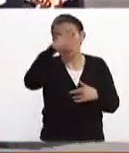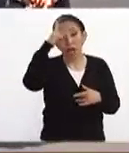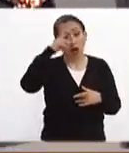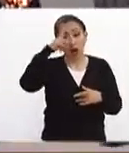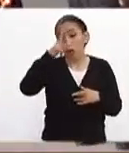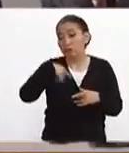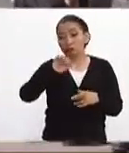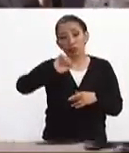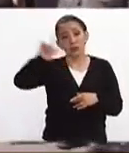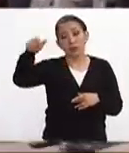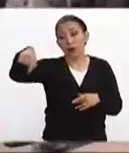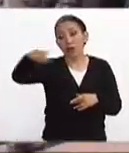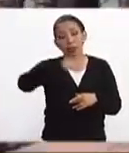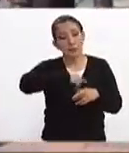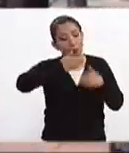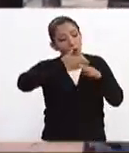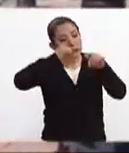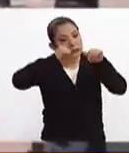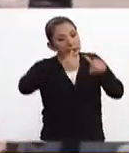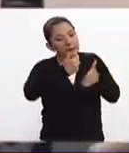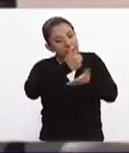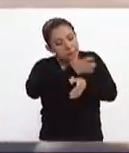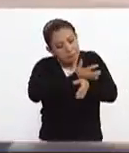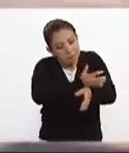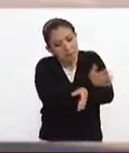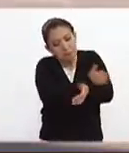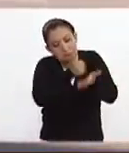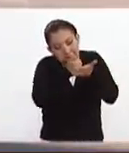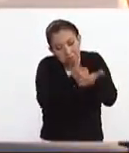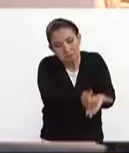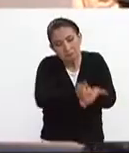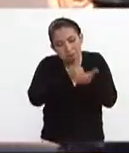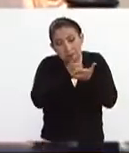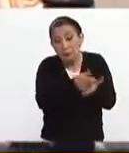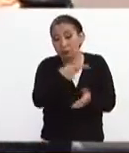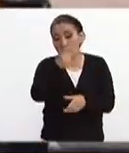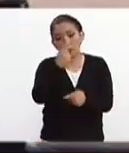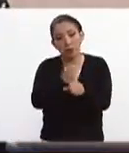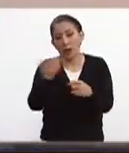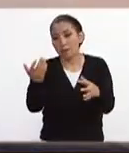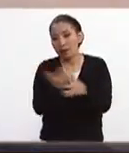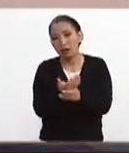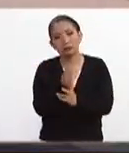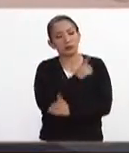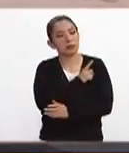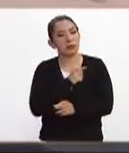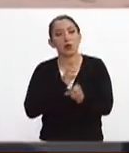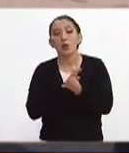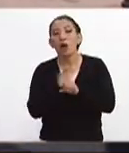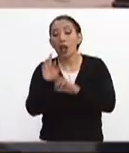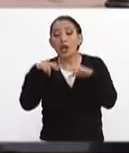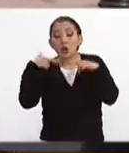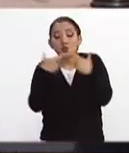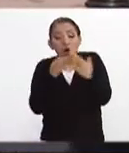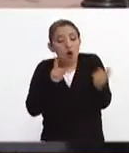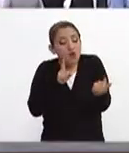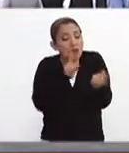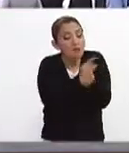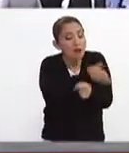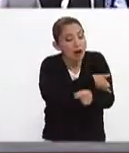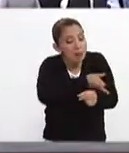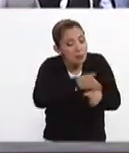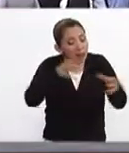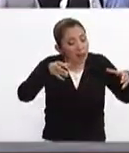tendremos que estar como muy pendientes de acompañar a todas estas personas pero en esta primera etapa lo que hay que hacer es reunirnos con la familia